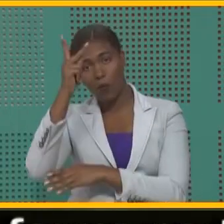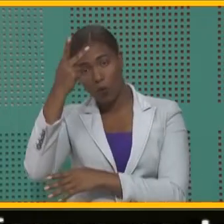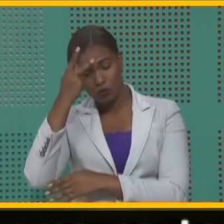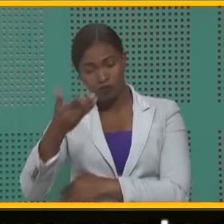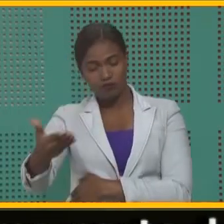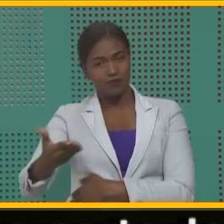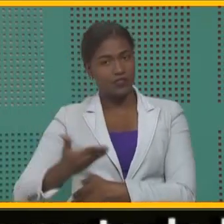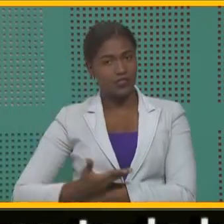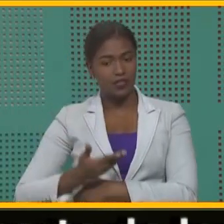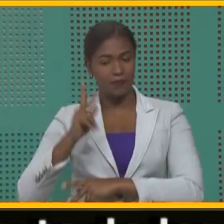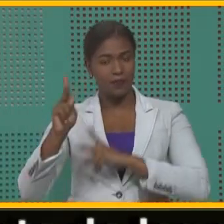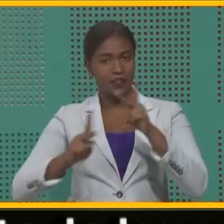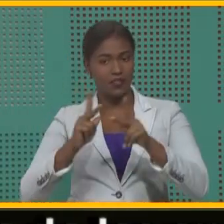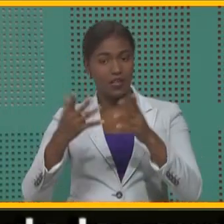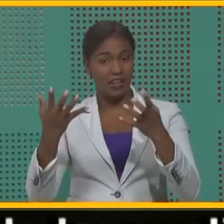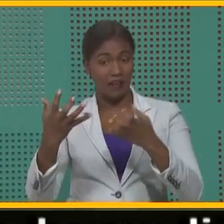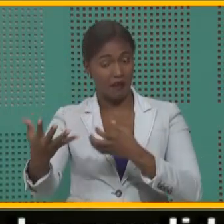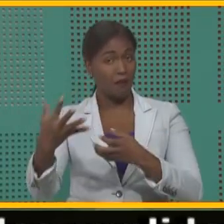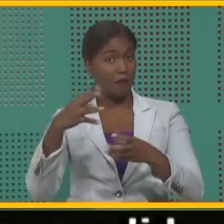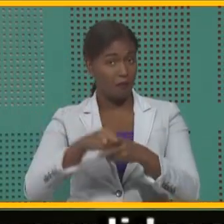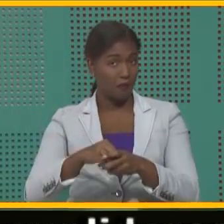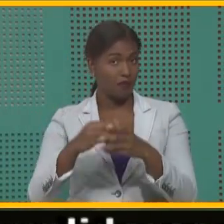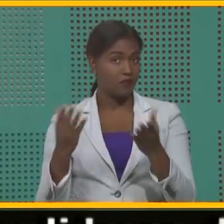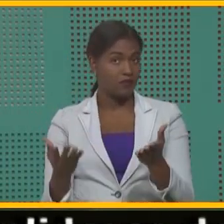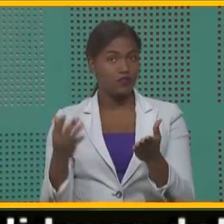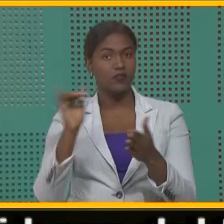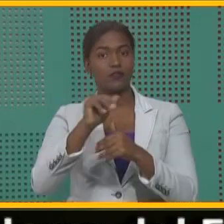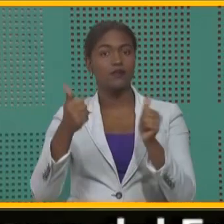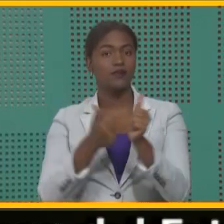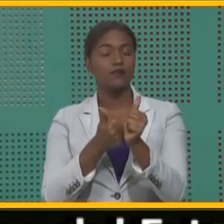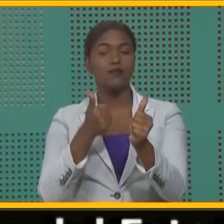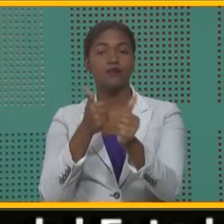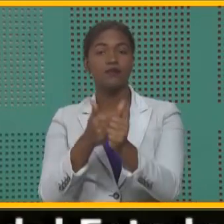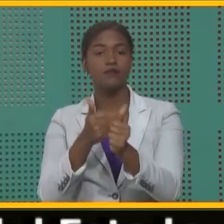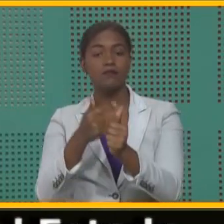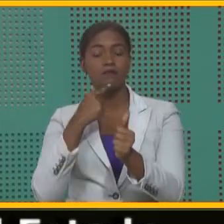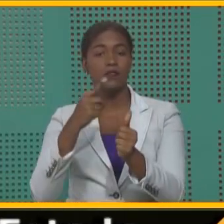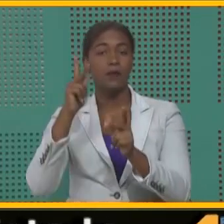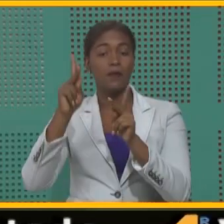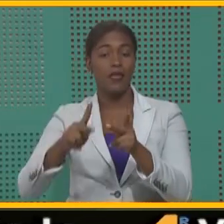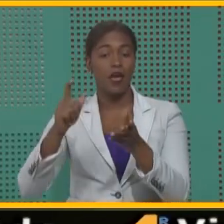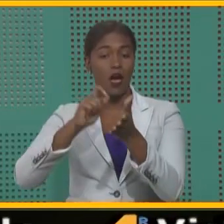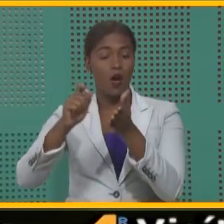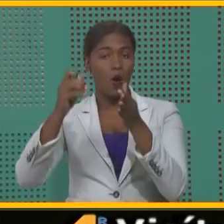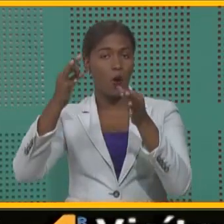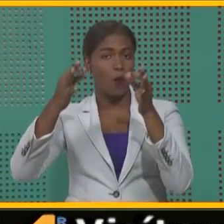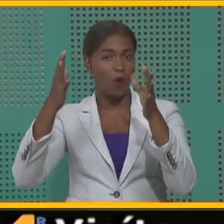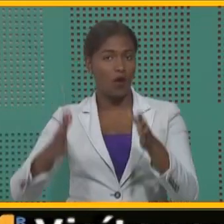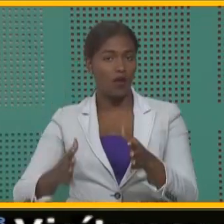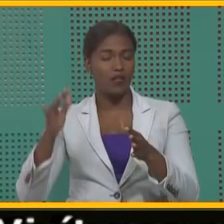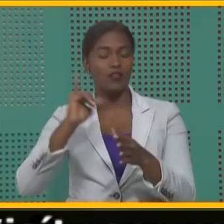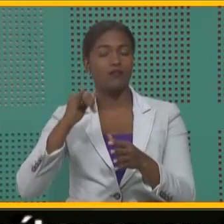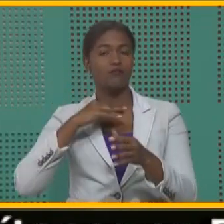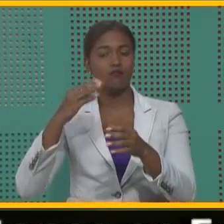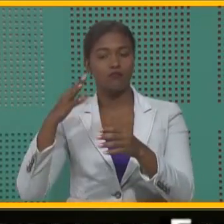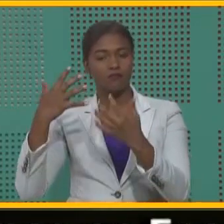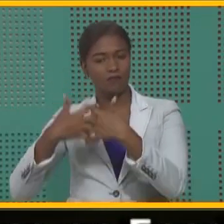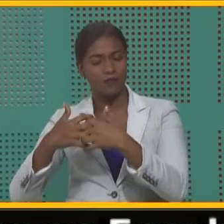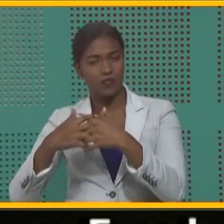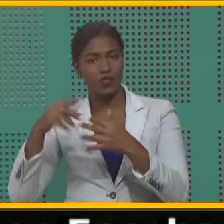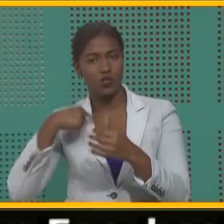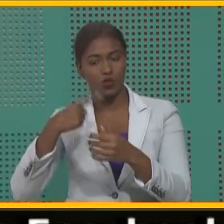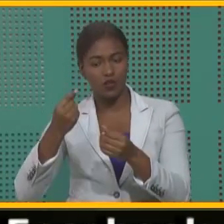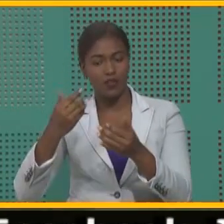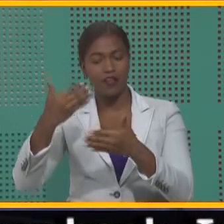a la sociedad civil que quiera participar, mediante un notario, las empresas, hacemos una quema en